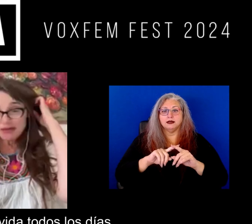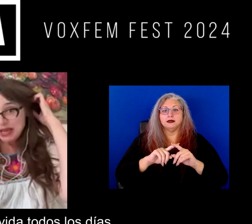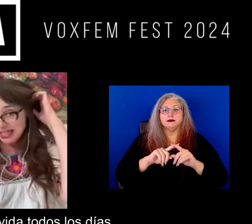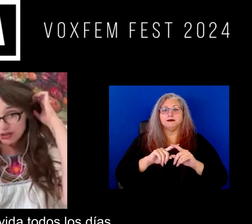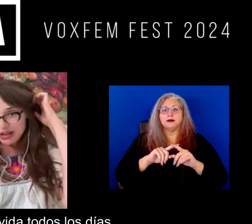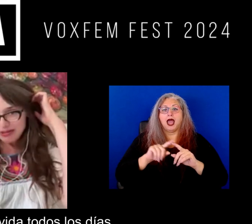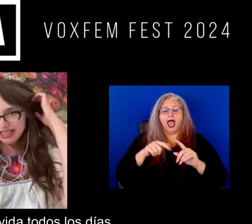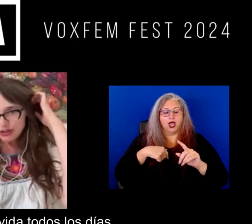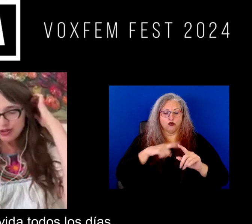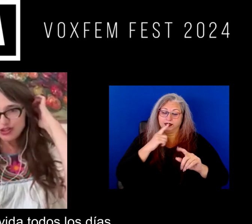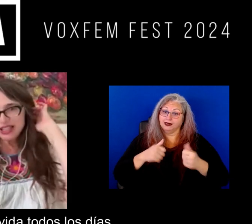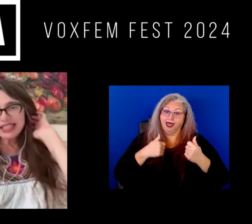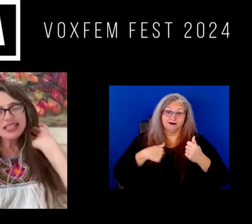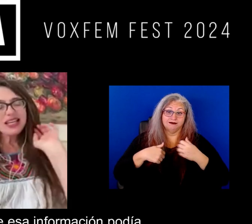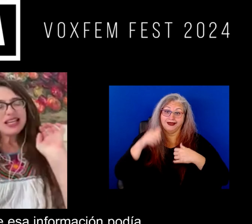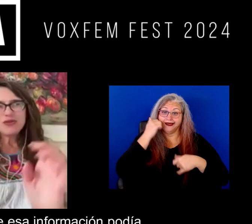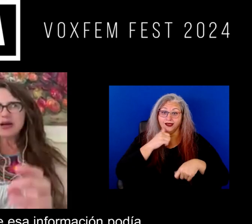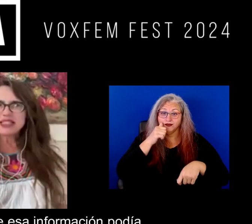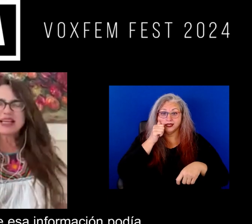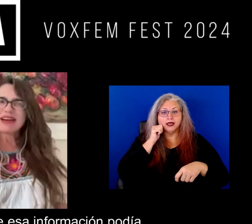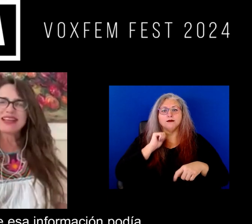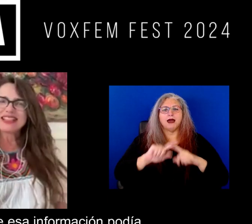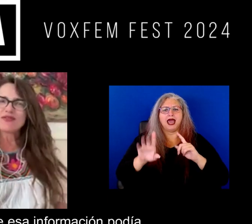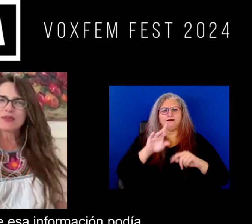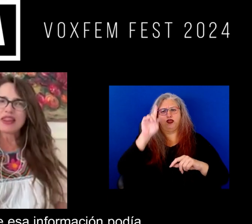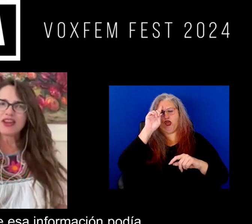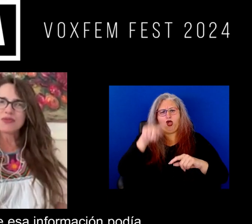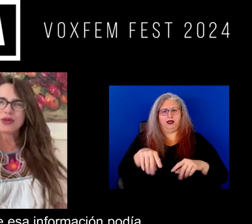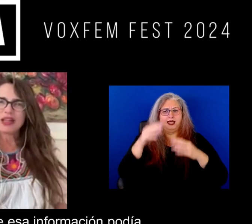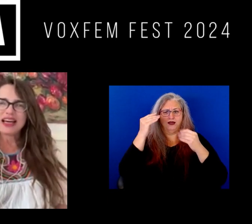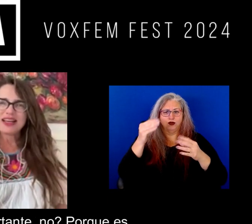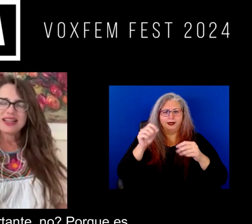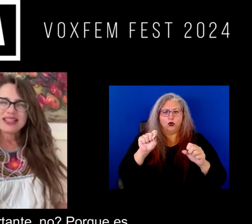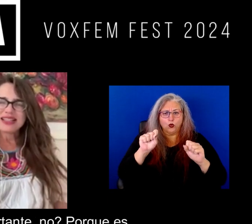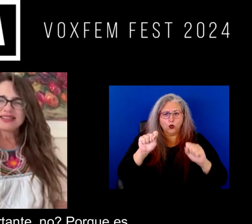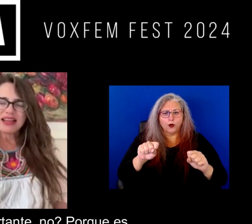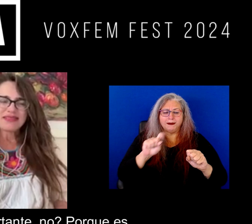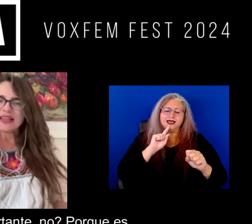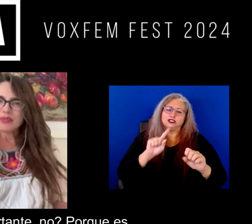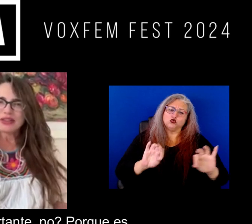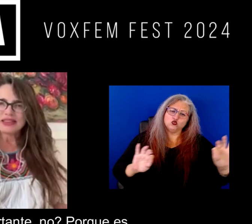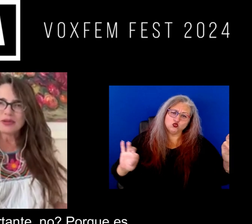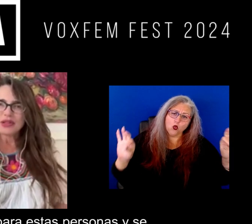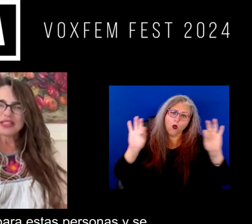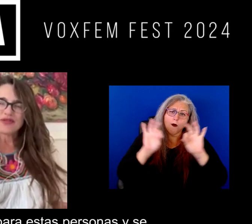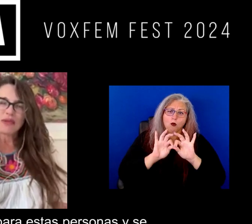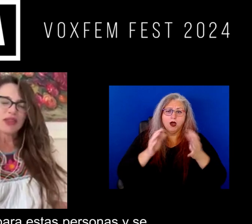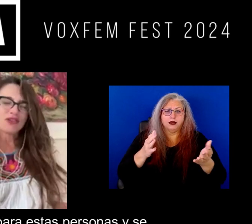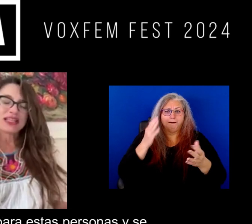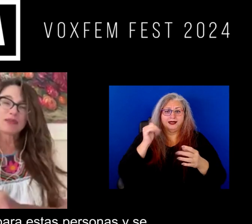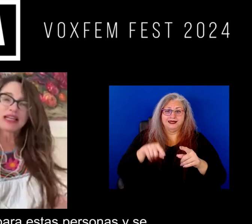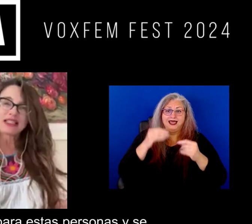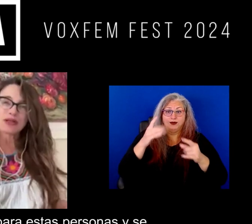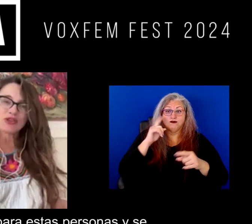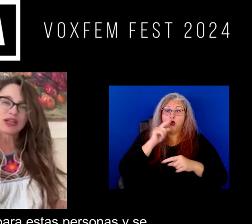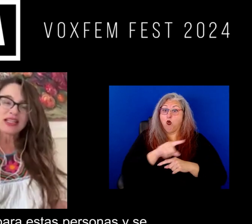que me arriesgo la vida todos los días nunca pensaba que esa información podía ser tan tan importante ¿no? Porque esa información